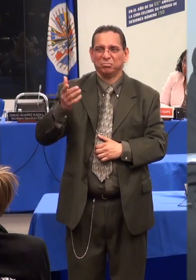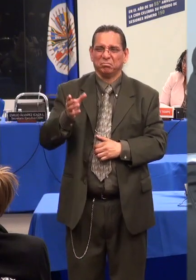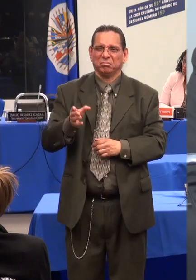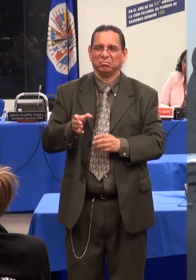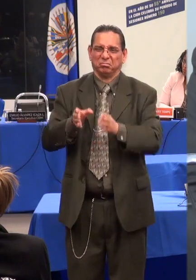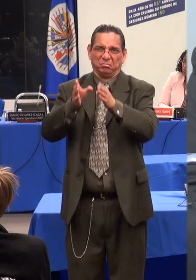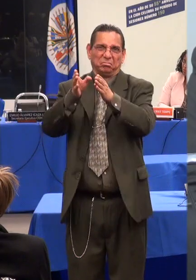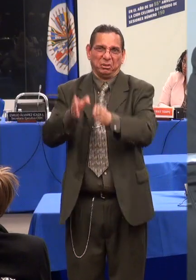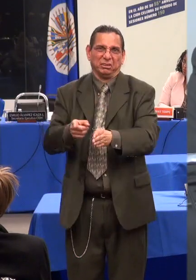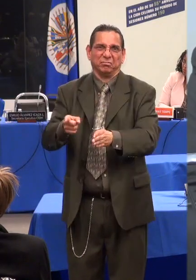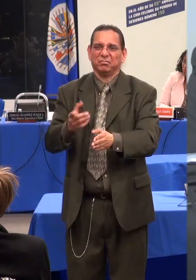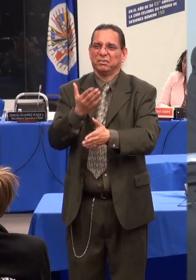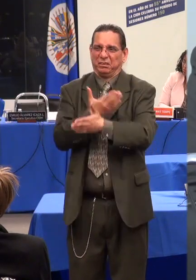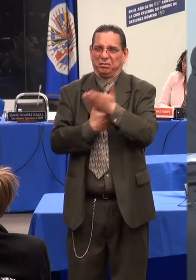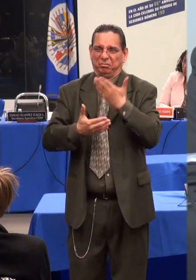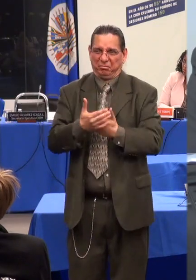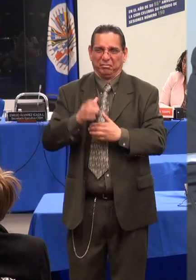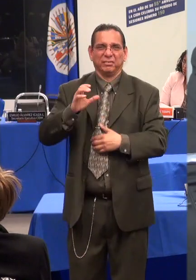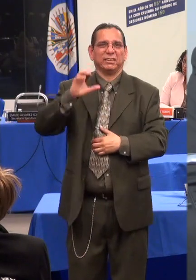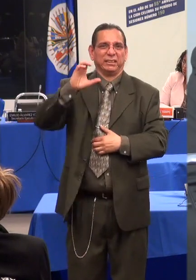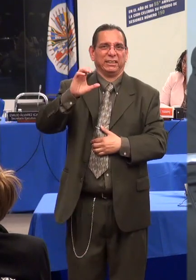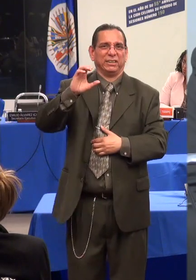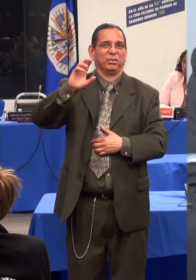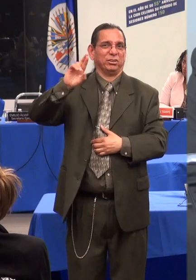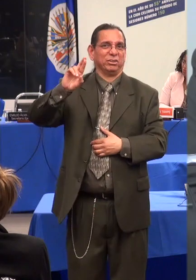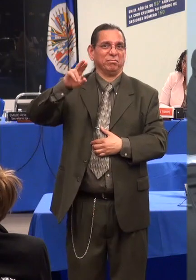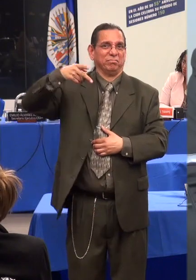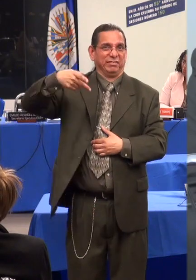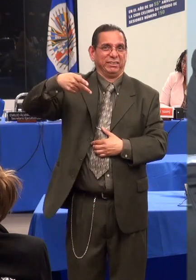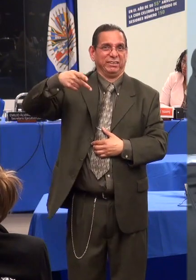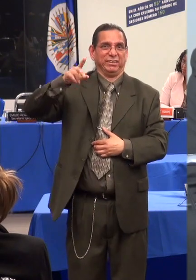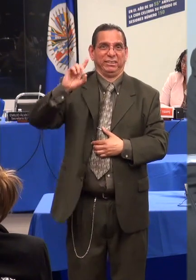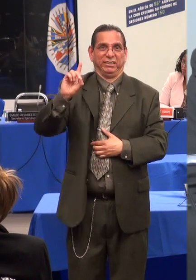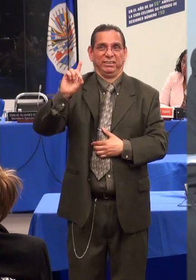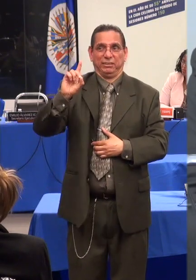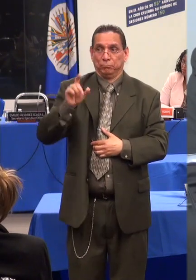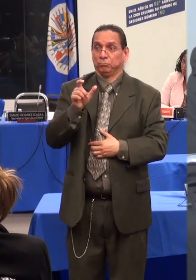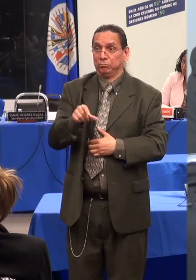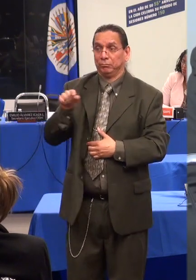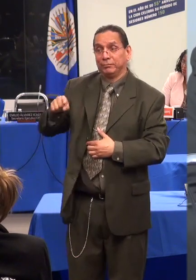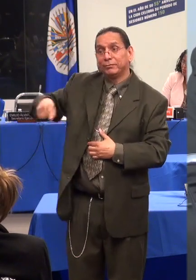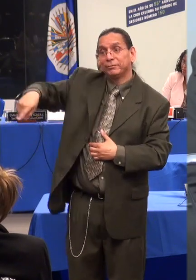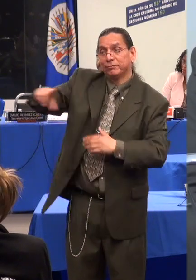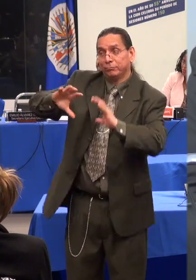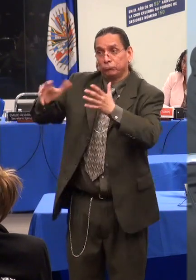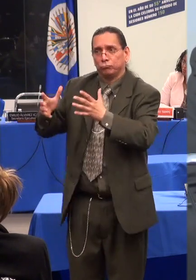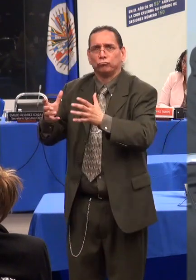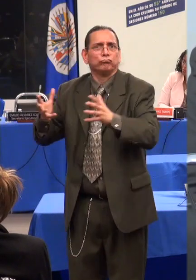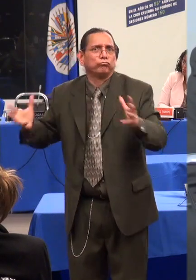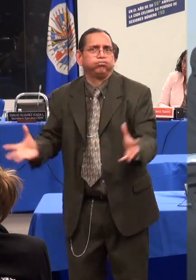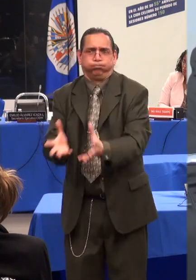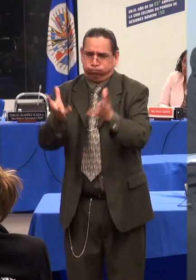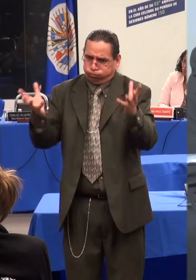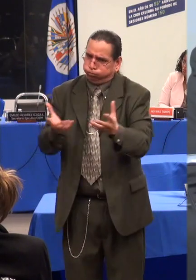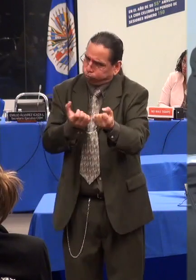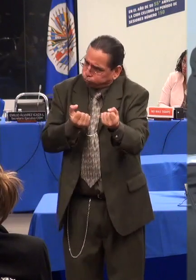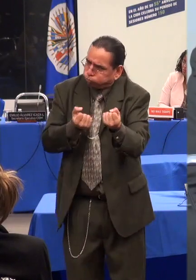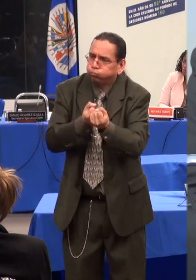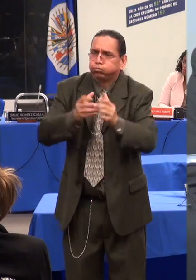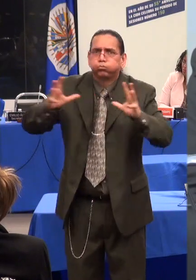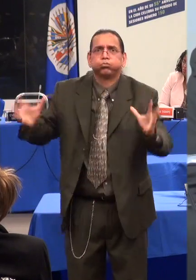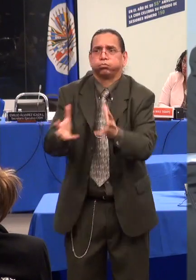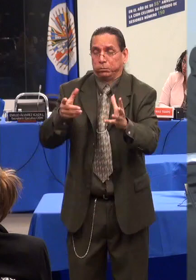para presentar un informe ante la Comisión sobre los avances en dicho proceso. Que durante el tiempo que tome desarrollar la legislación